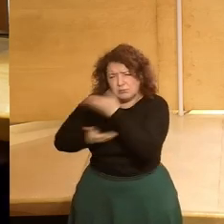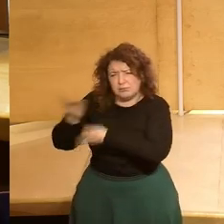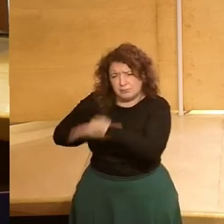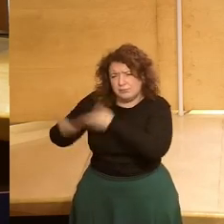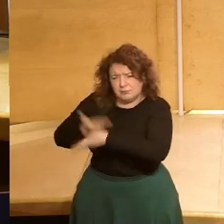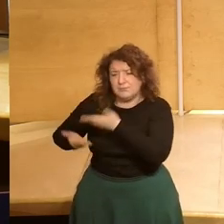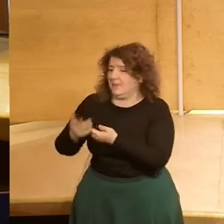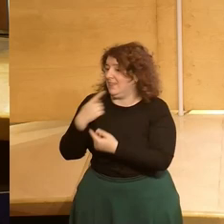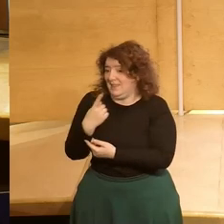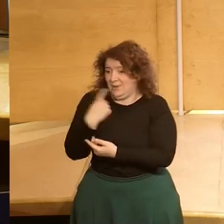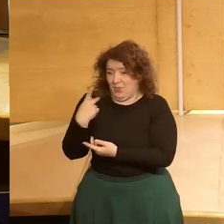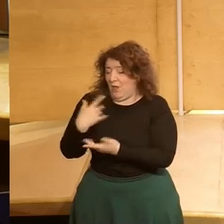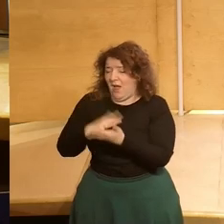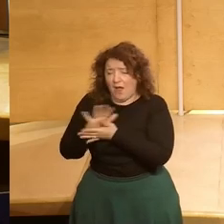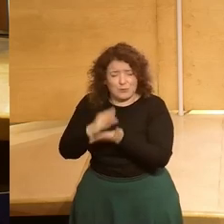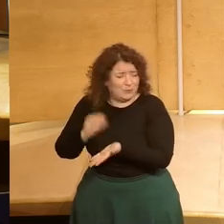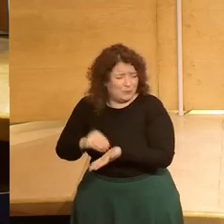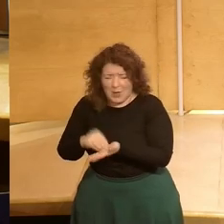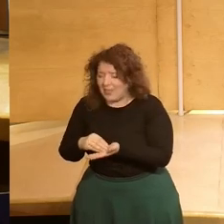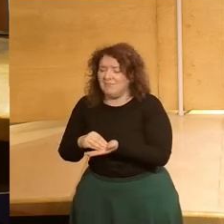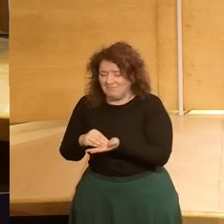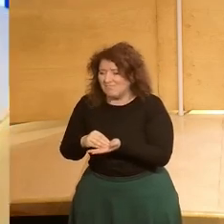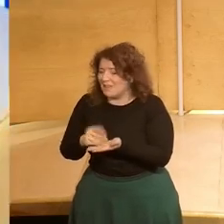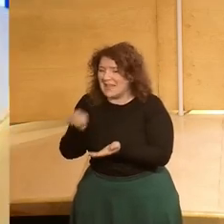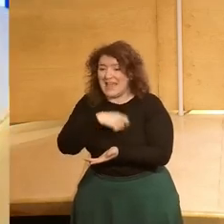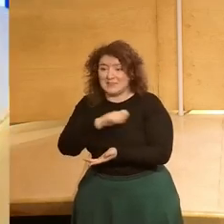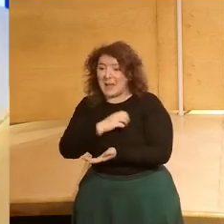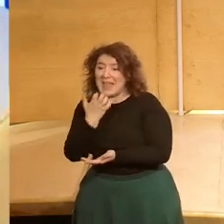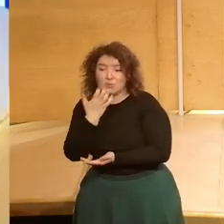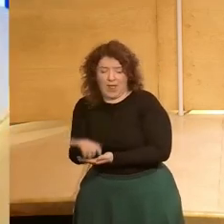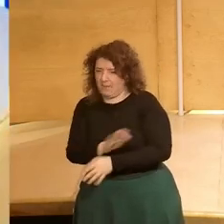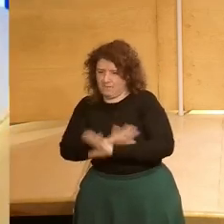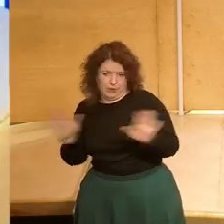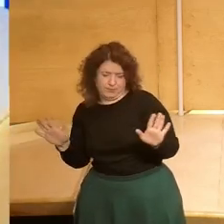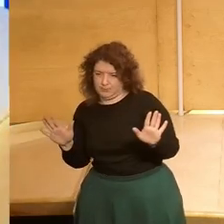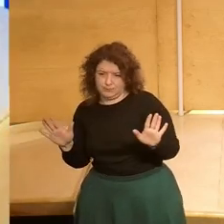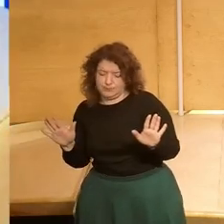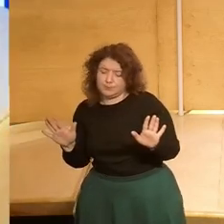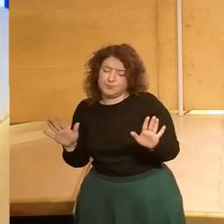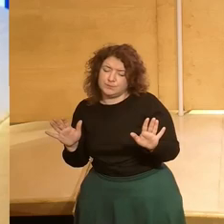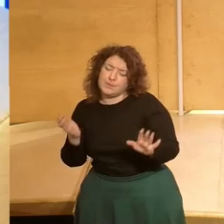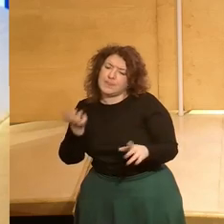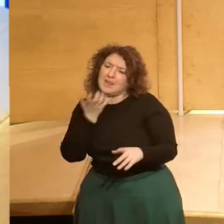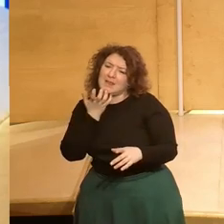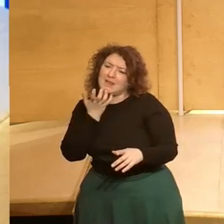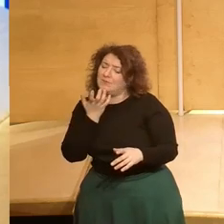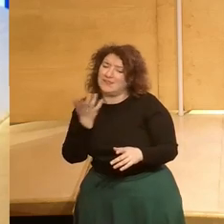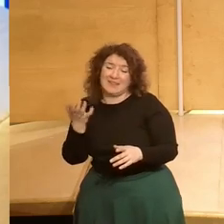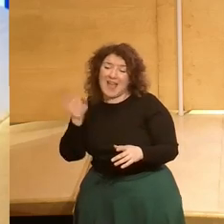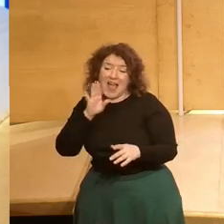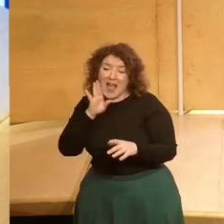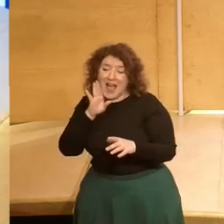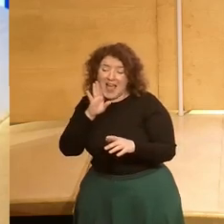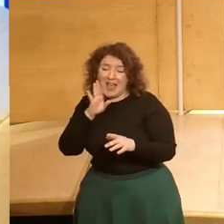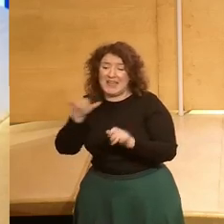años lo decimos muchas veces España es un ejemplo paradigmático de lo que no se debe